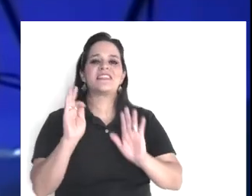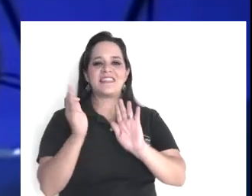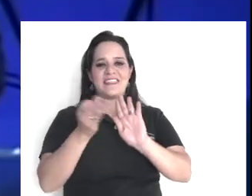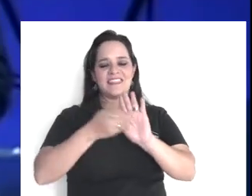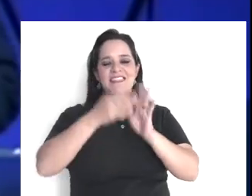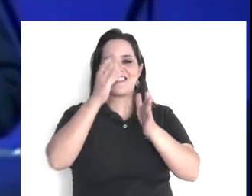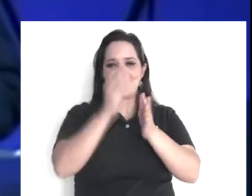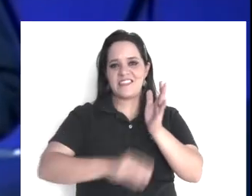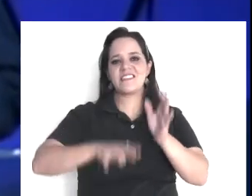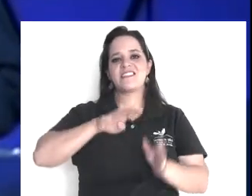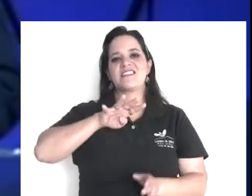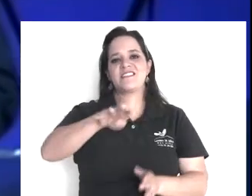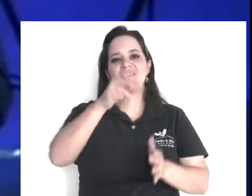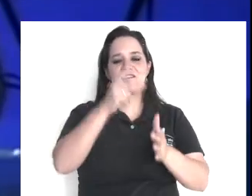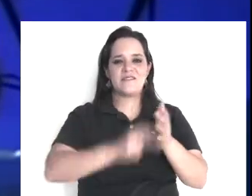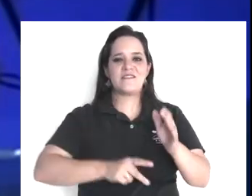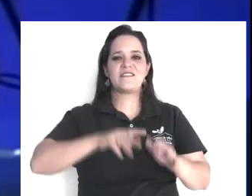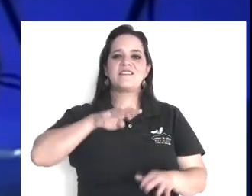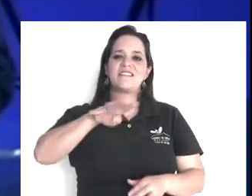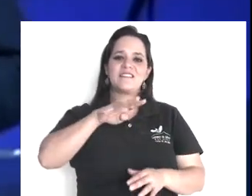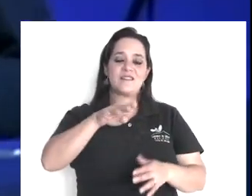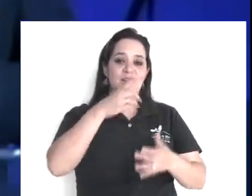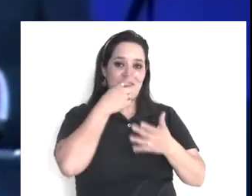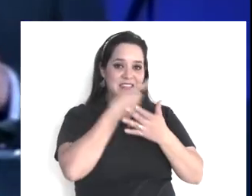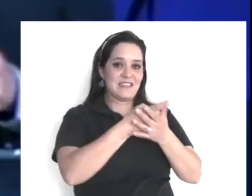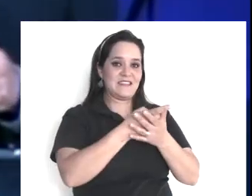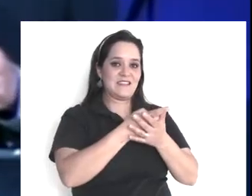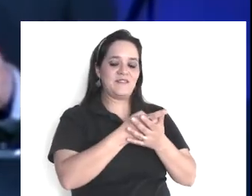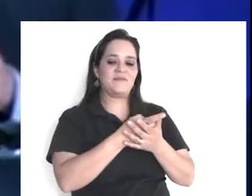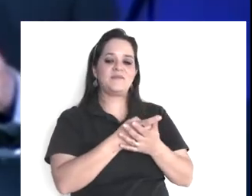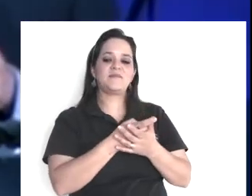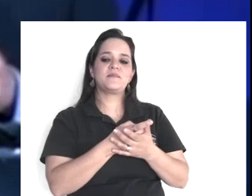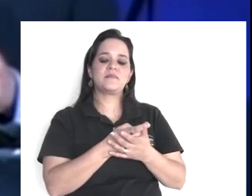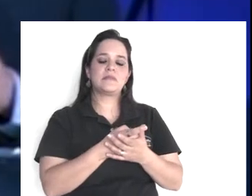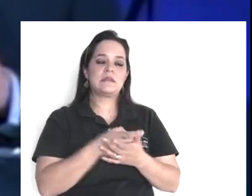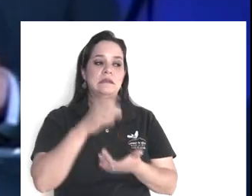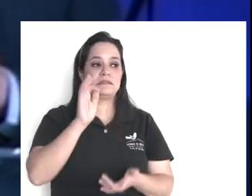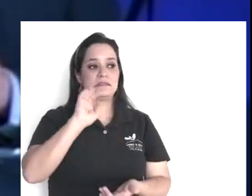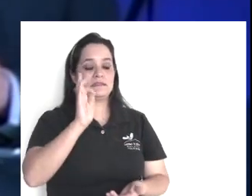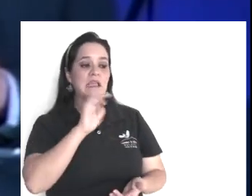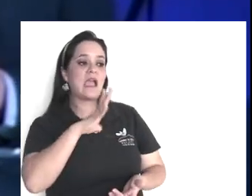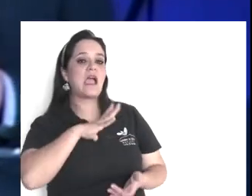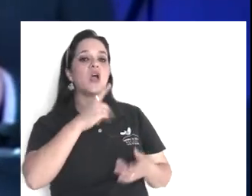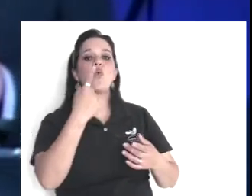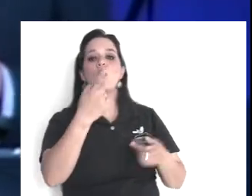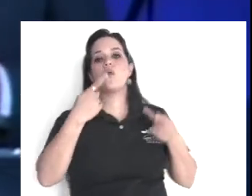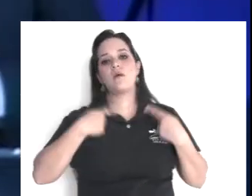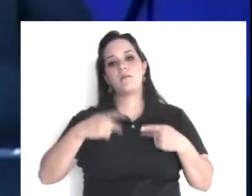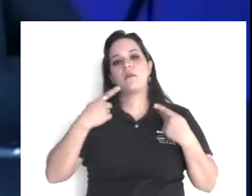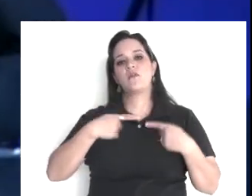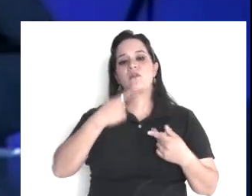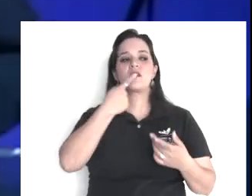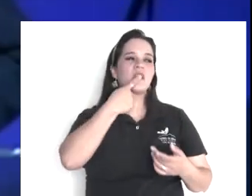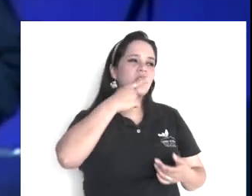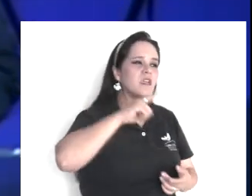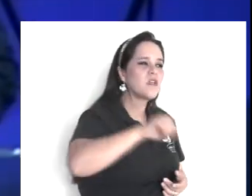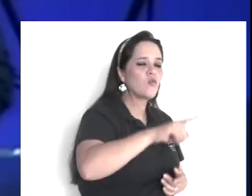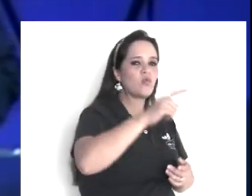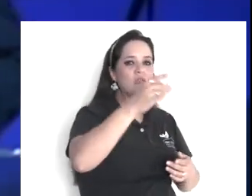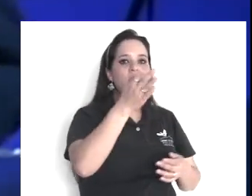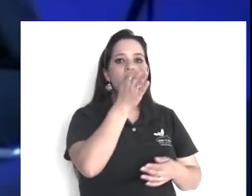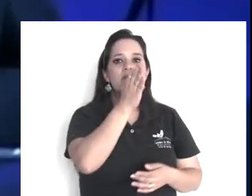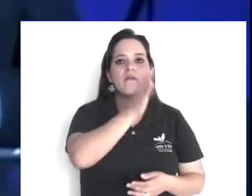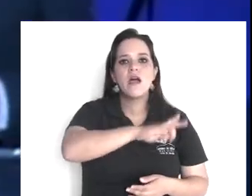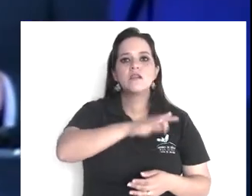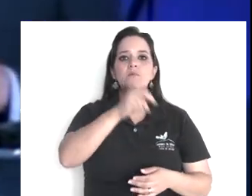dice pues, entonces haréis a él, como él pensó hacerle a su hermano, si fuere falso, como en el caso que les conté, y quitarás el mal, de en